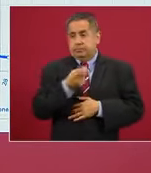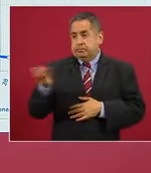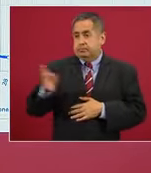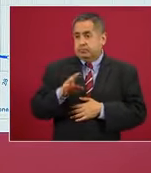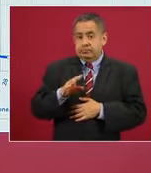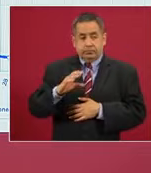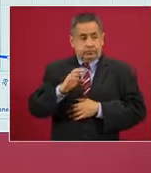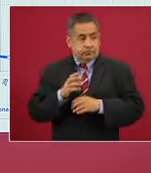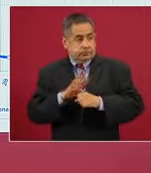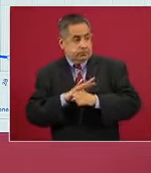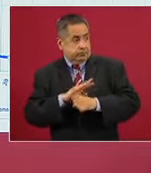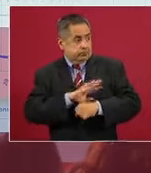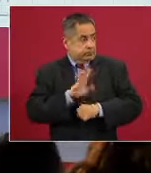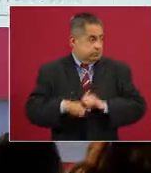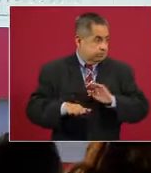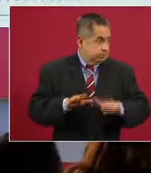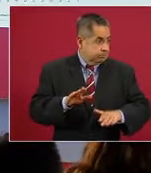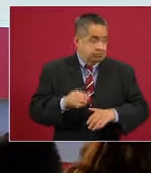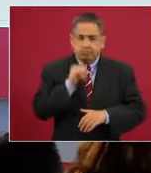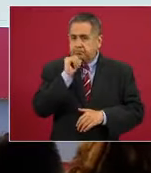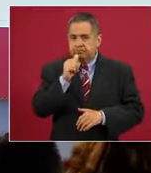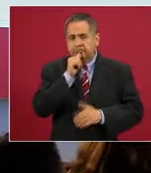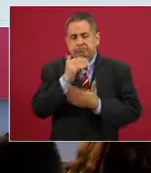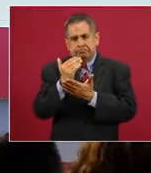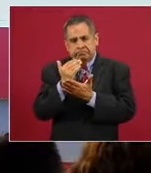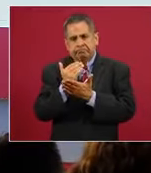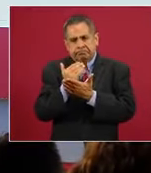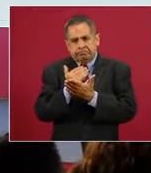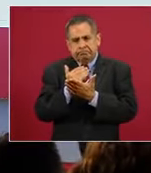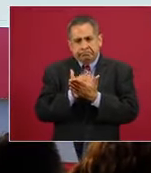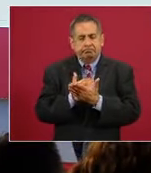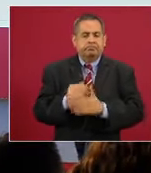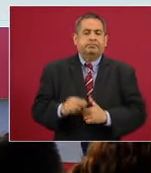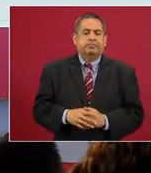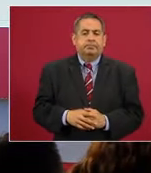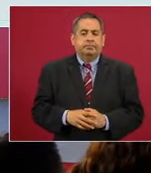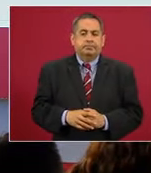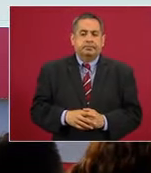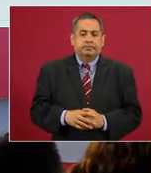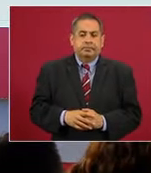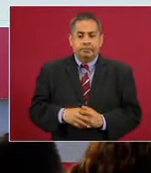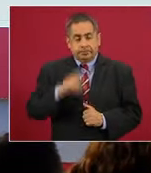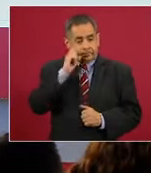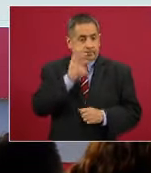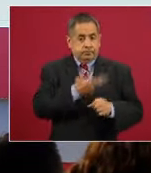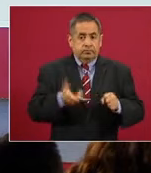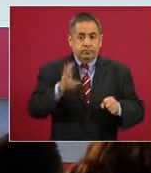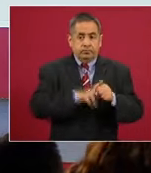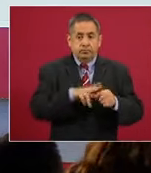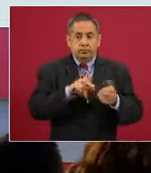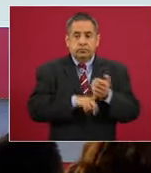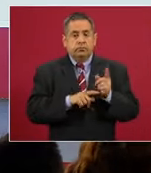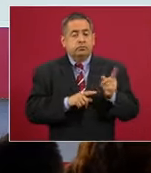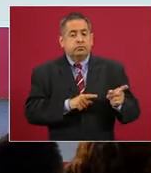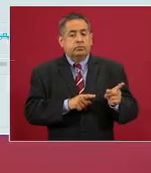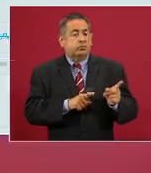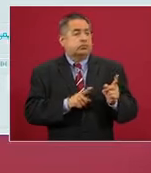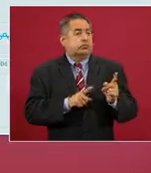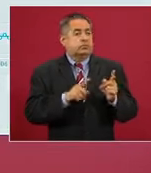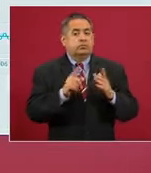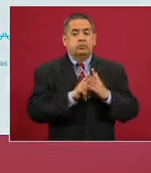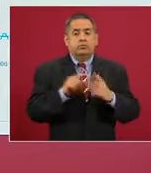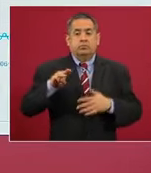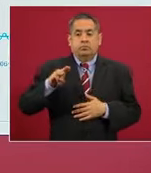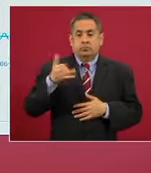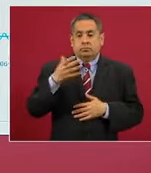COVID empezó a reducirse. La siguiente. Como se ve, también la ocupación hospitalaria desde el mes de mayo